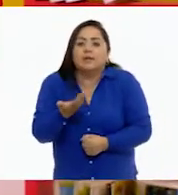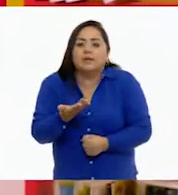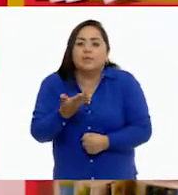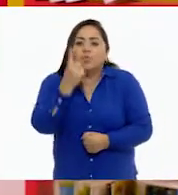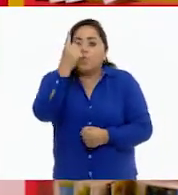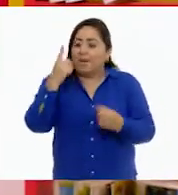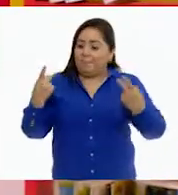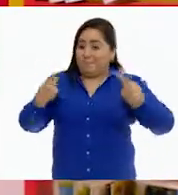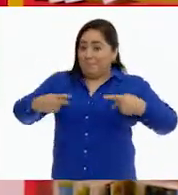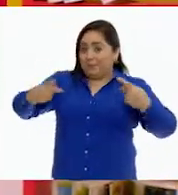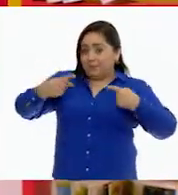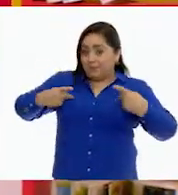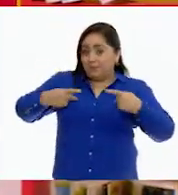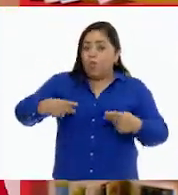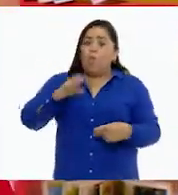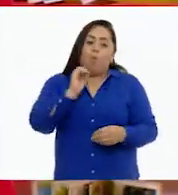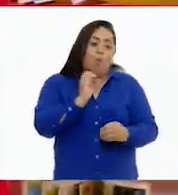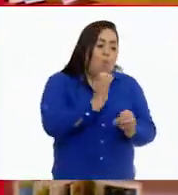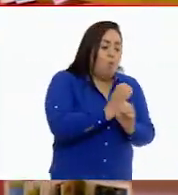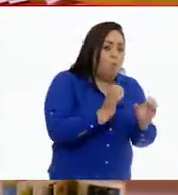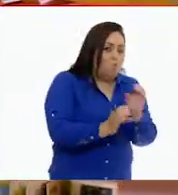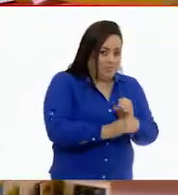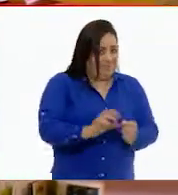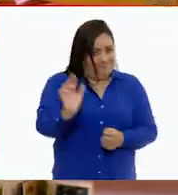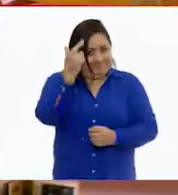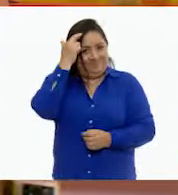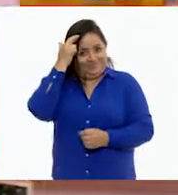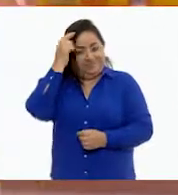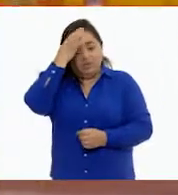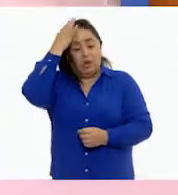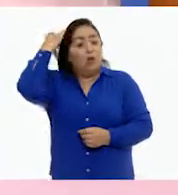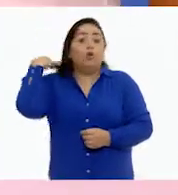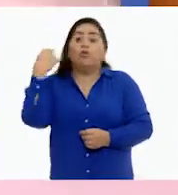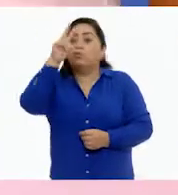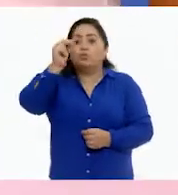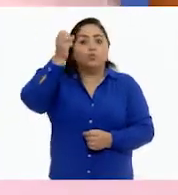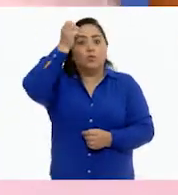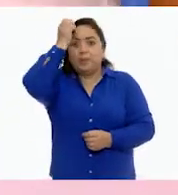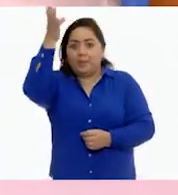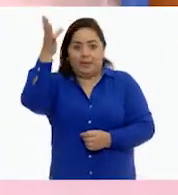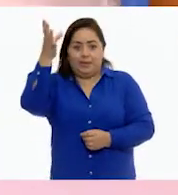una persona o una cosa, ¿de acuerdo? No se les olvide esto.